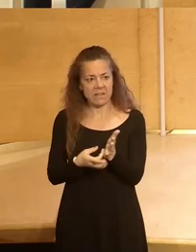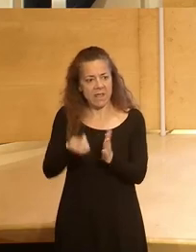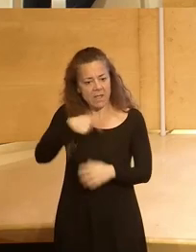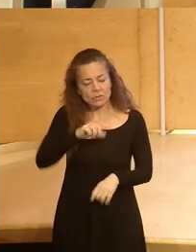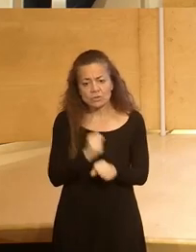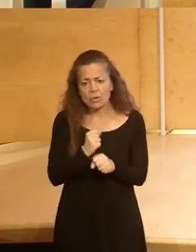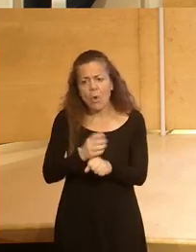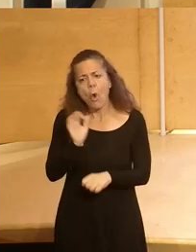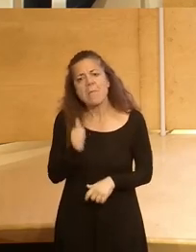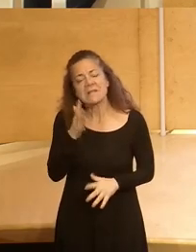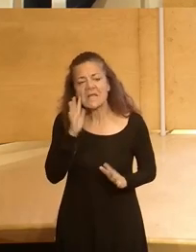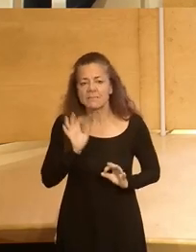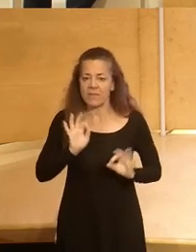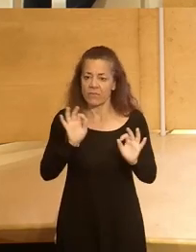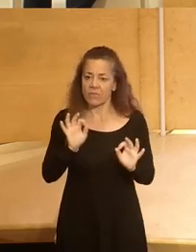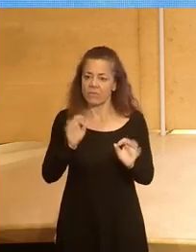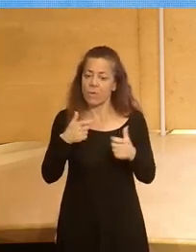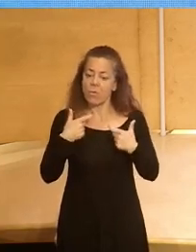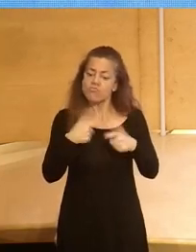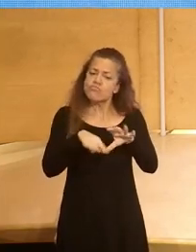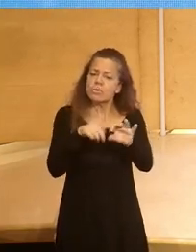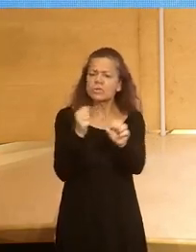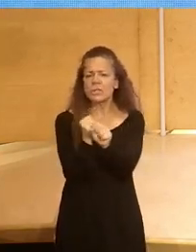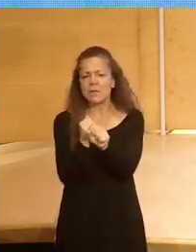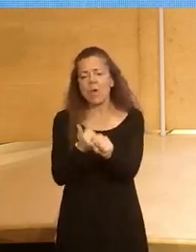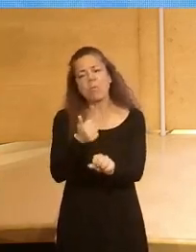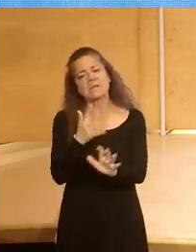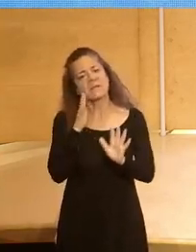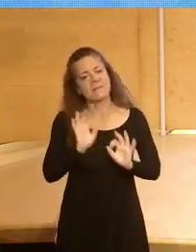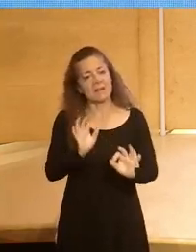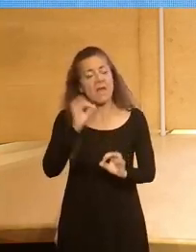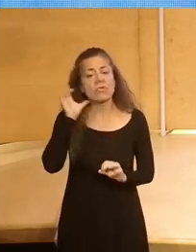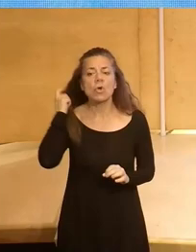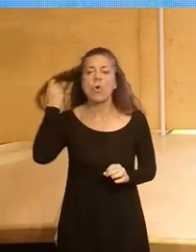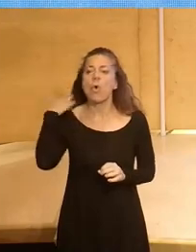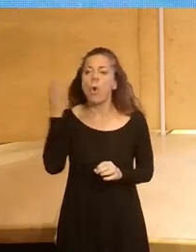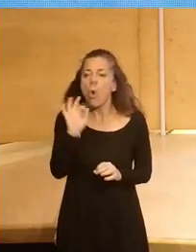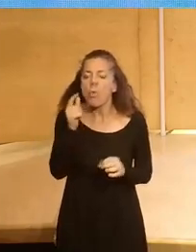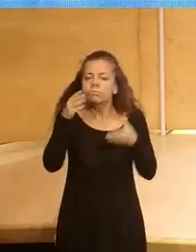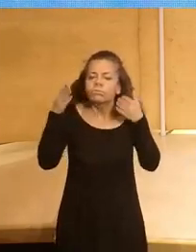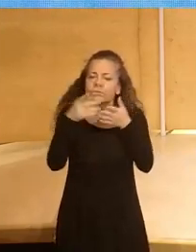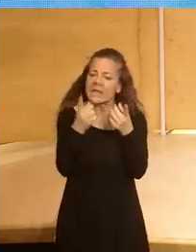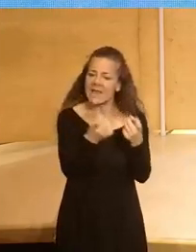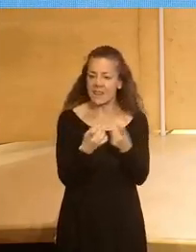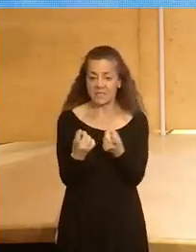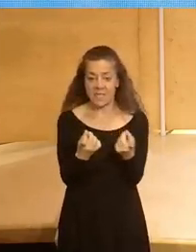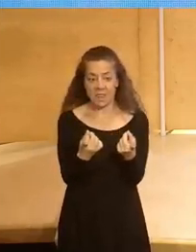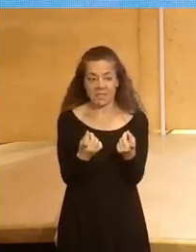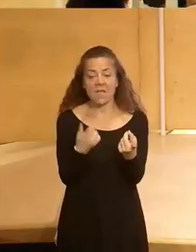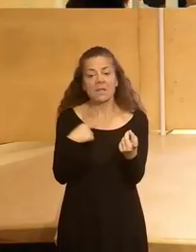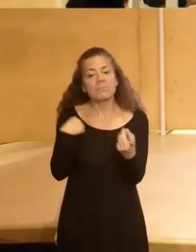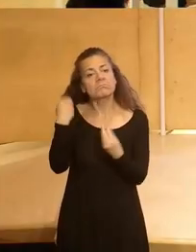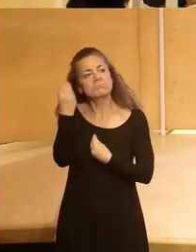lo que hacemos o más especialización puestos de trabajo como más especializados o orientados a unas necesidades que